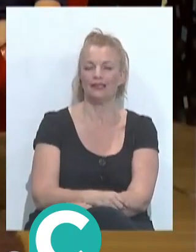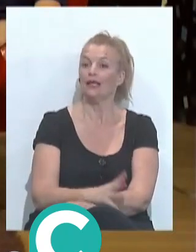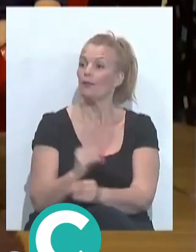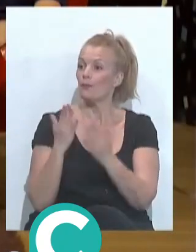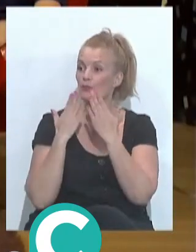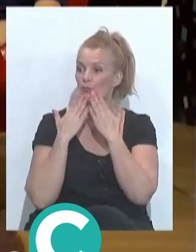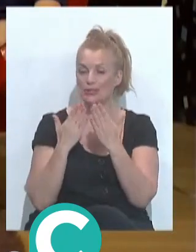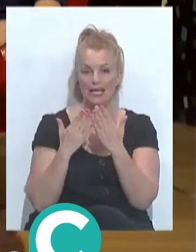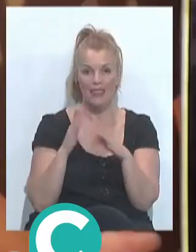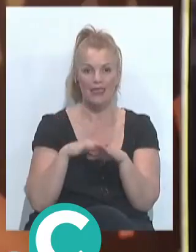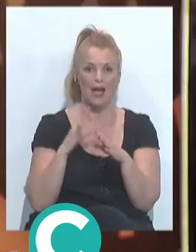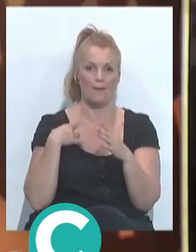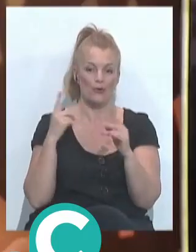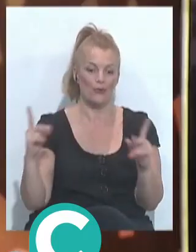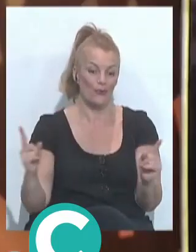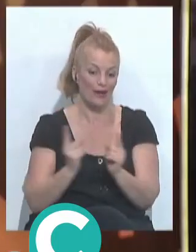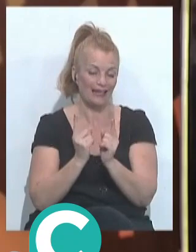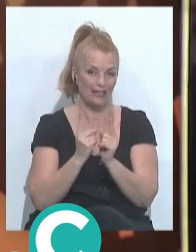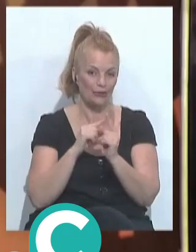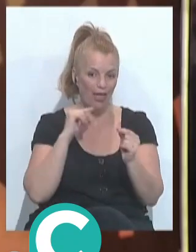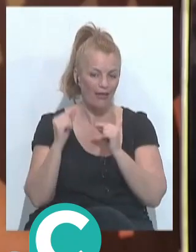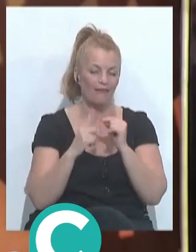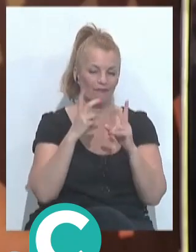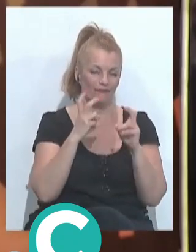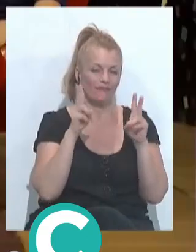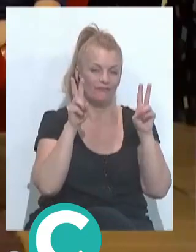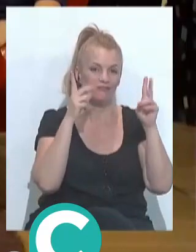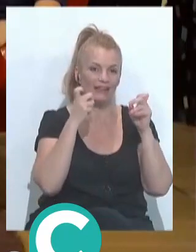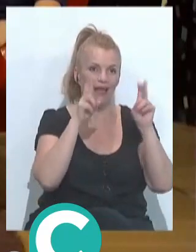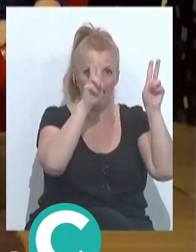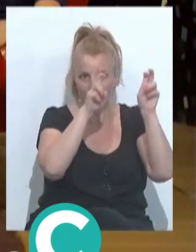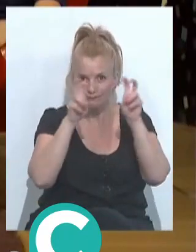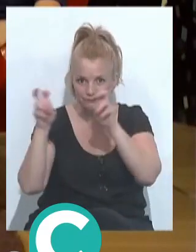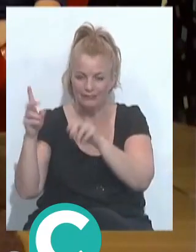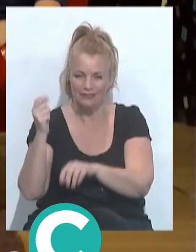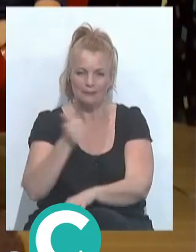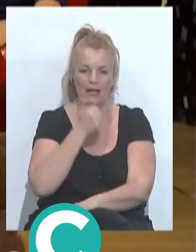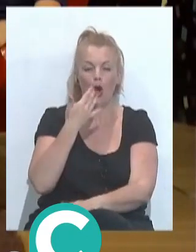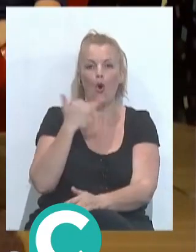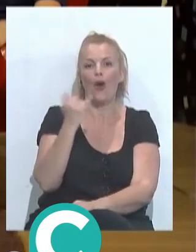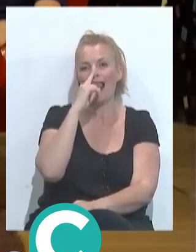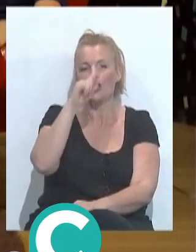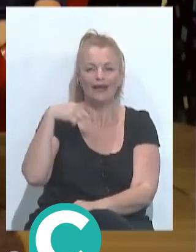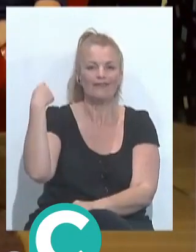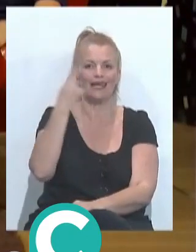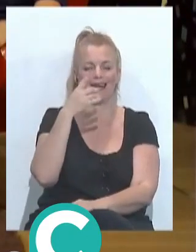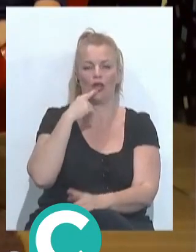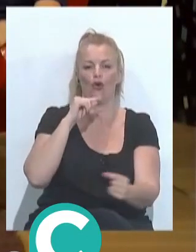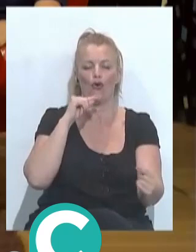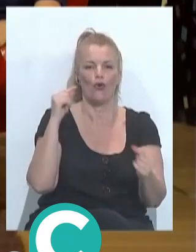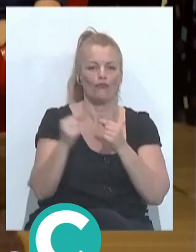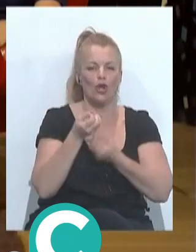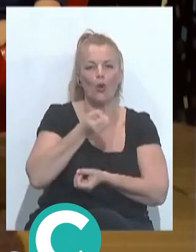muchas gracias por el ratito se nos quedan por supuesto muchas cosas en el tintero ojalá el año que viene veamos un foro de